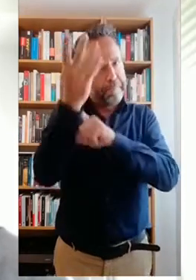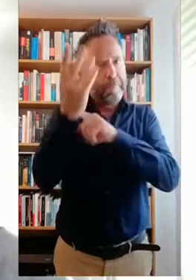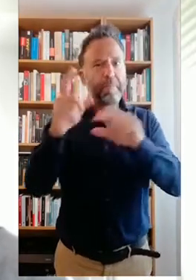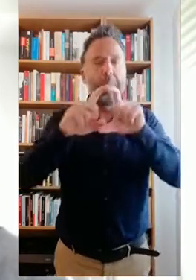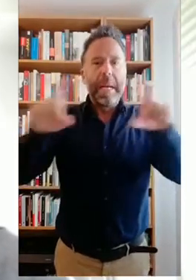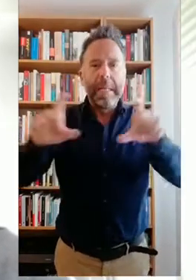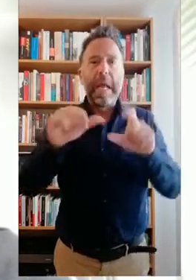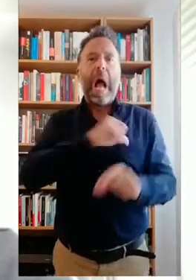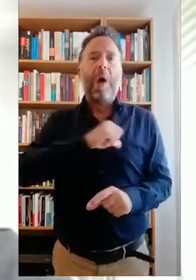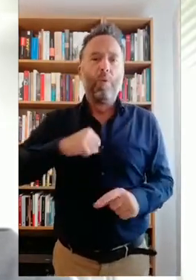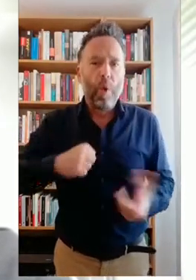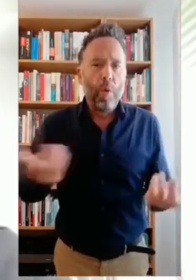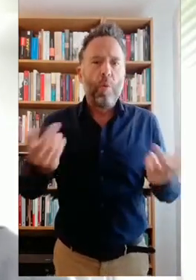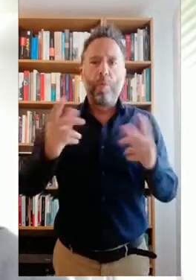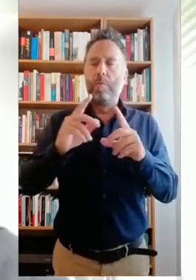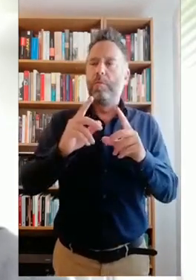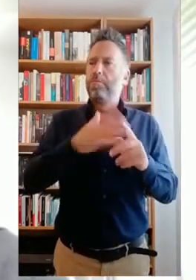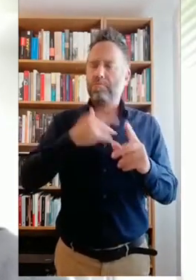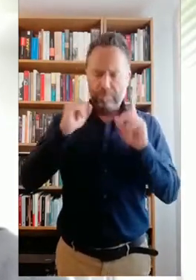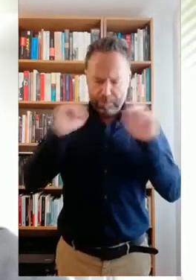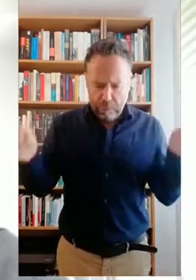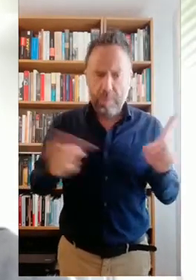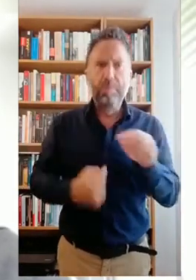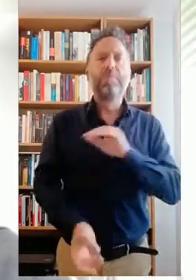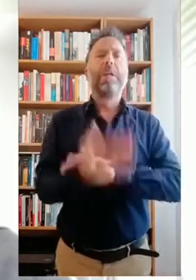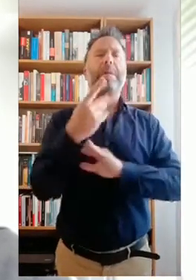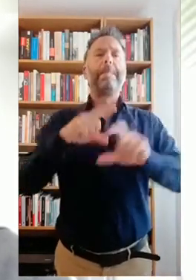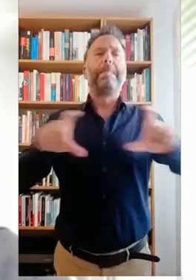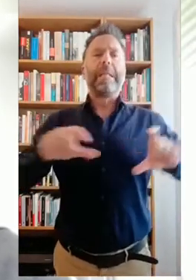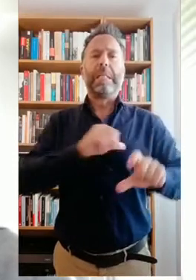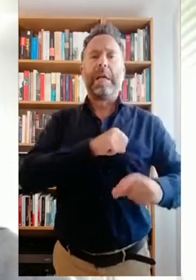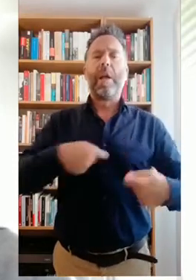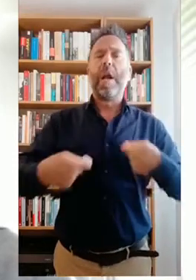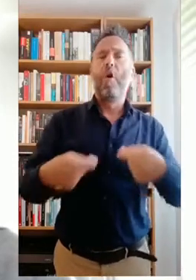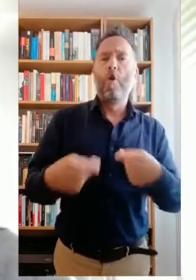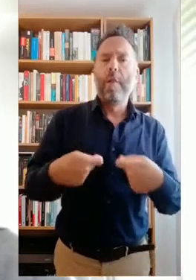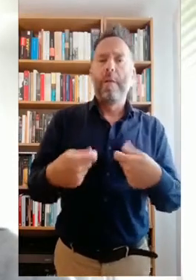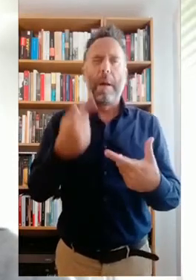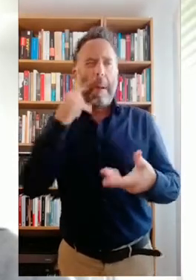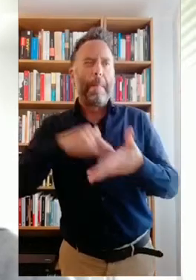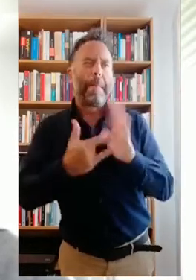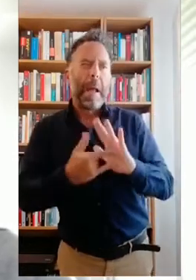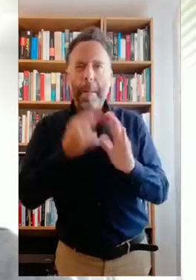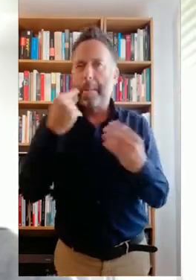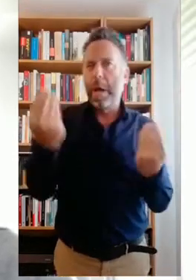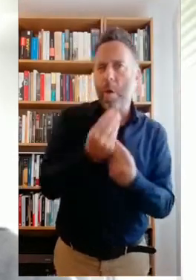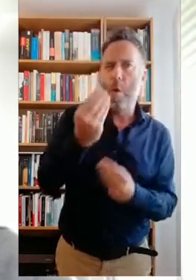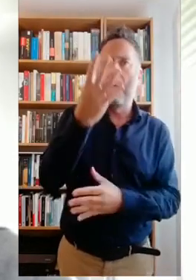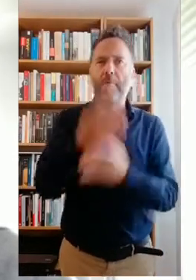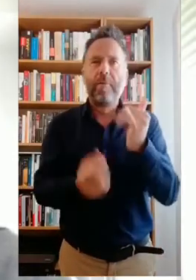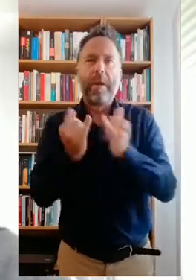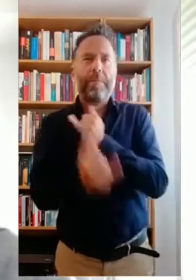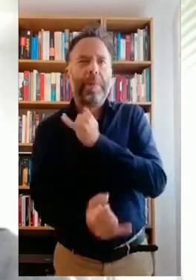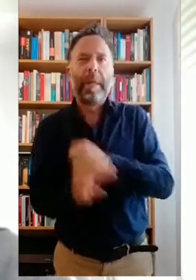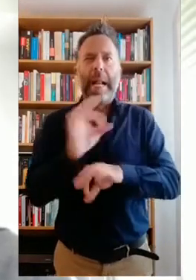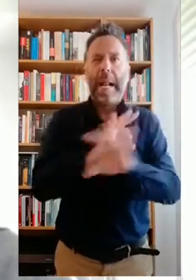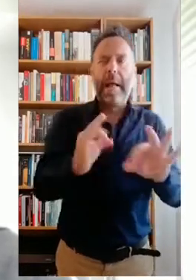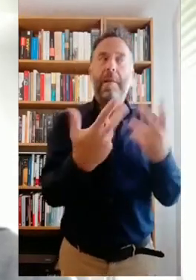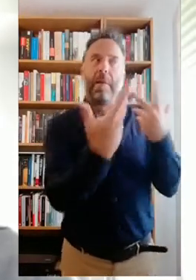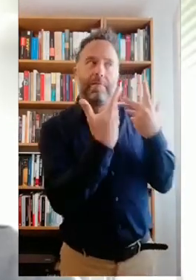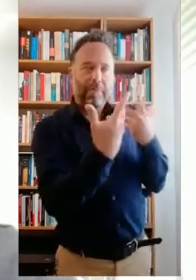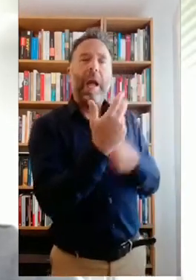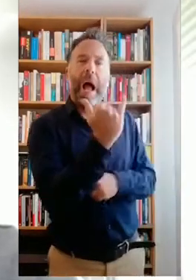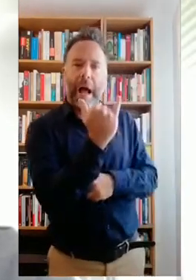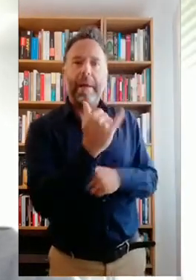pequeñas y medianas empresas, autónomos, que habéis decidido emprender y saber cuál es el plan de negocio que mejor pueda adaptarse a la